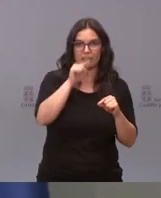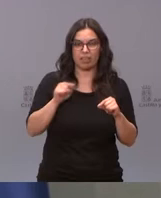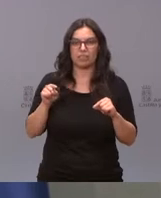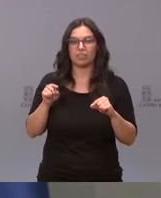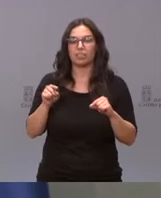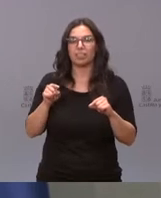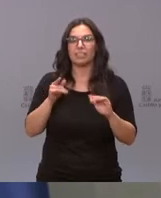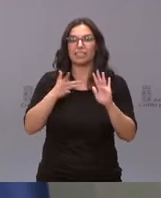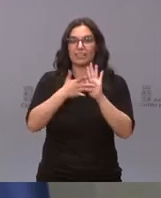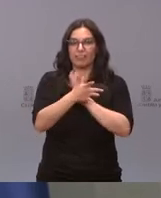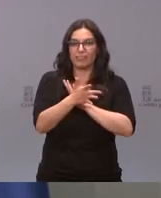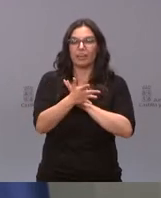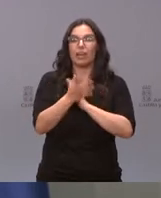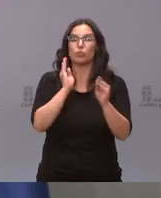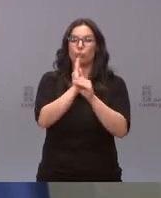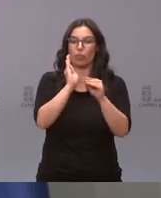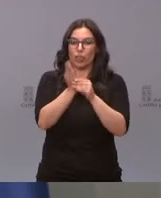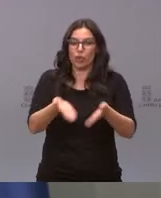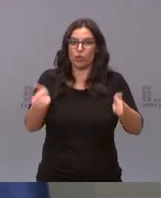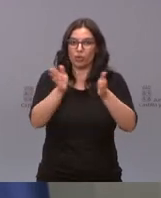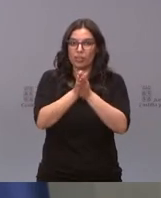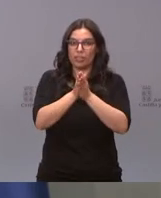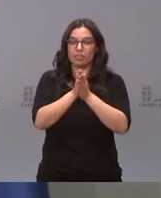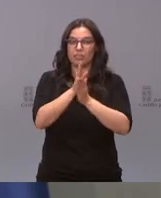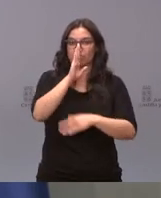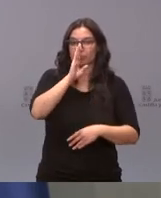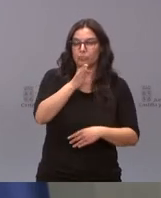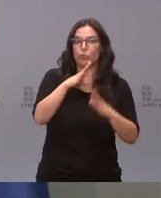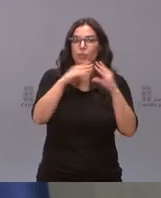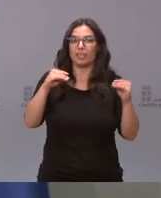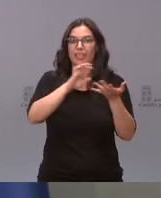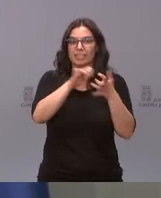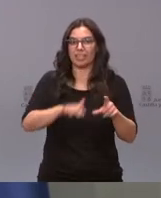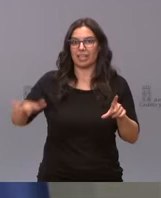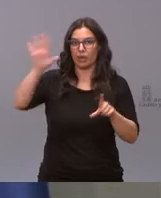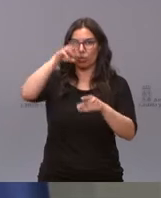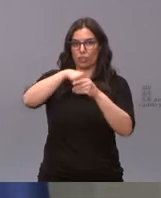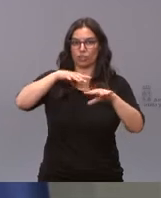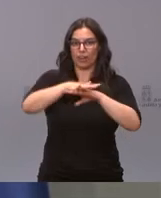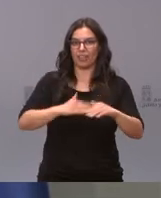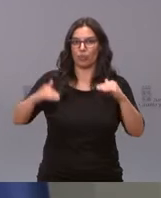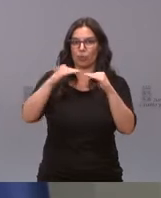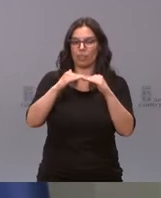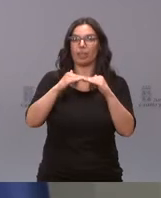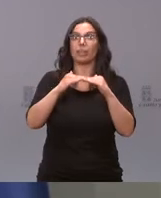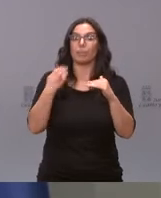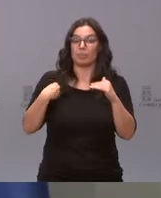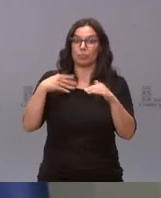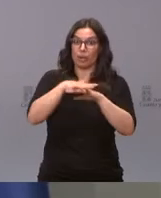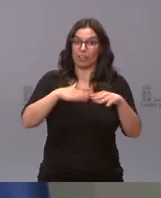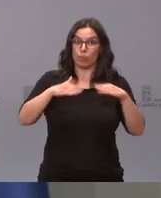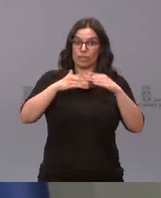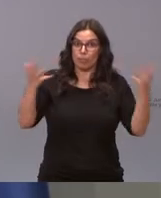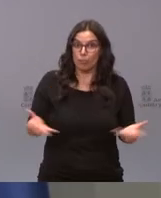Son un conjunto de subvenciones dirigidas a las ocho universidades de Castilla y León, que forman parte de la Red de Igualdad, promovida por la Consejería de